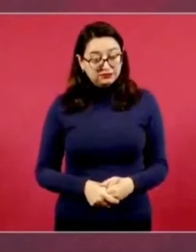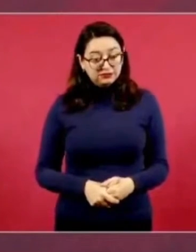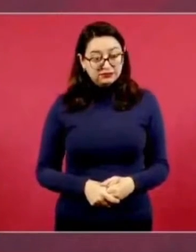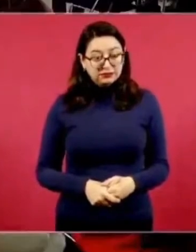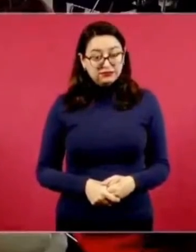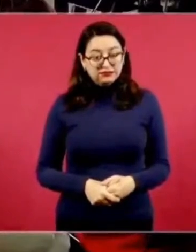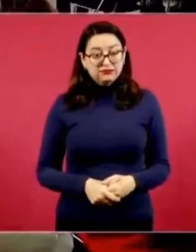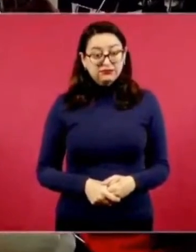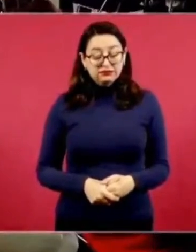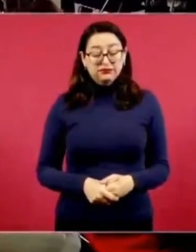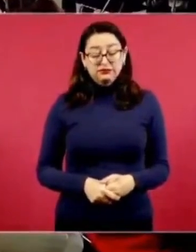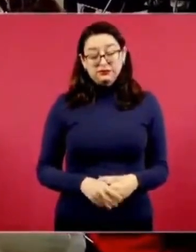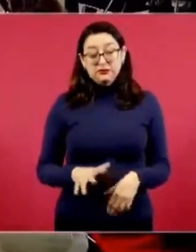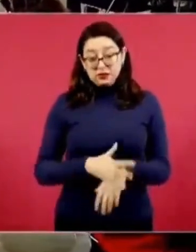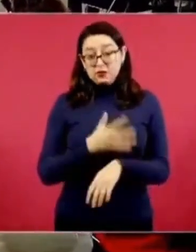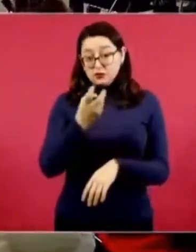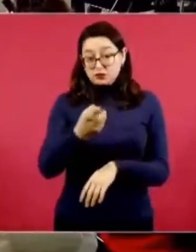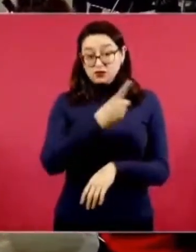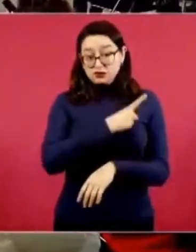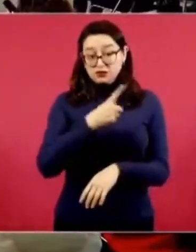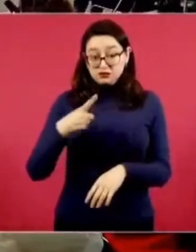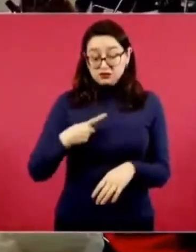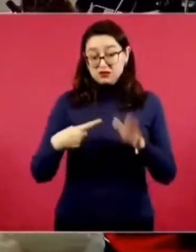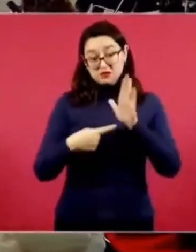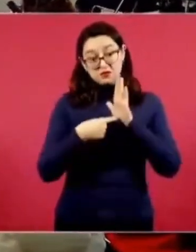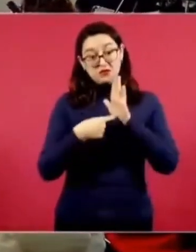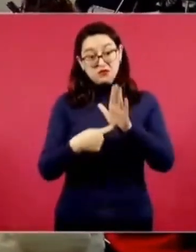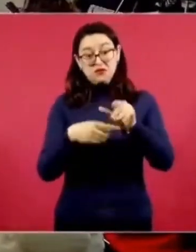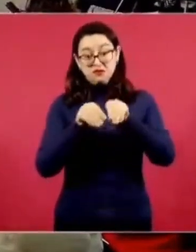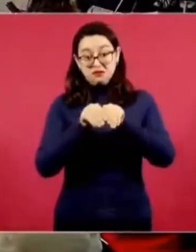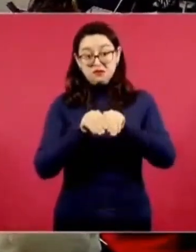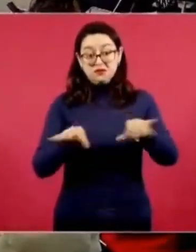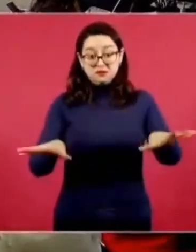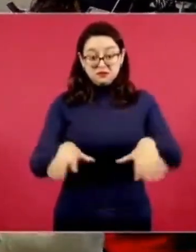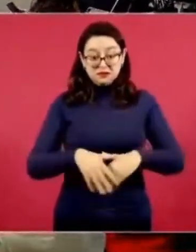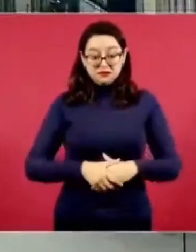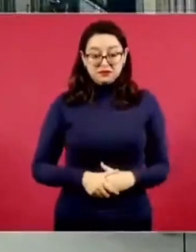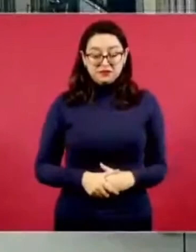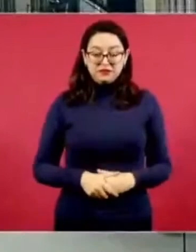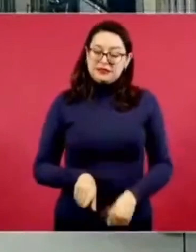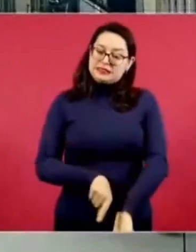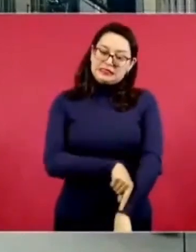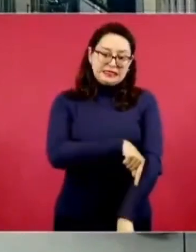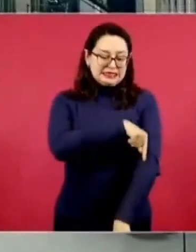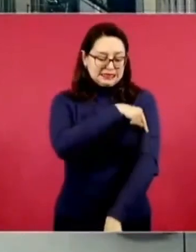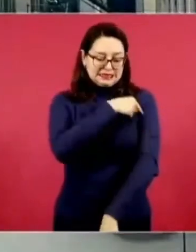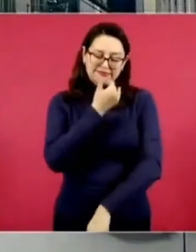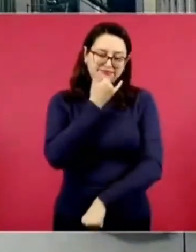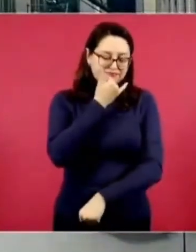Por eso sí, hay que plantearse las cosas. Bueno, pues ya nos extendimos.